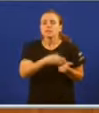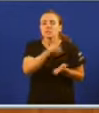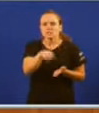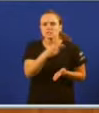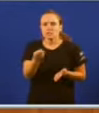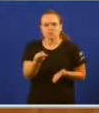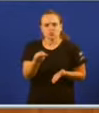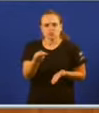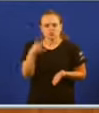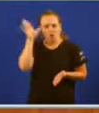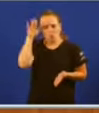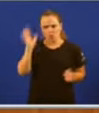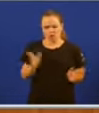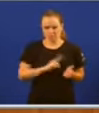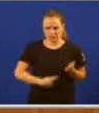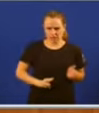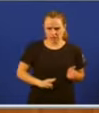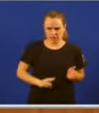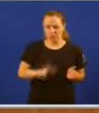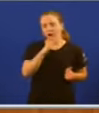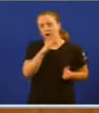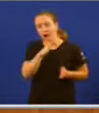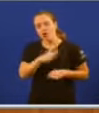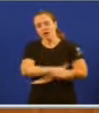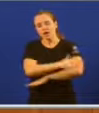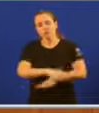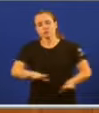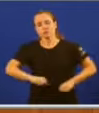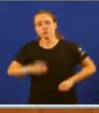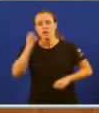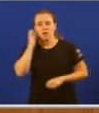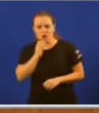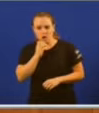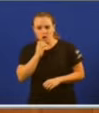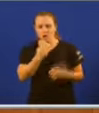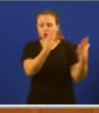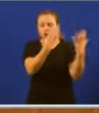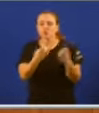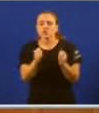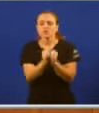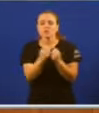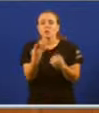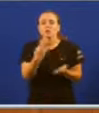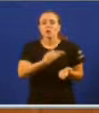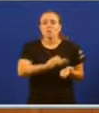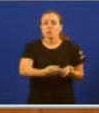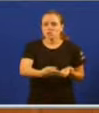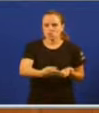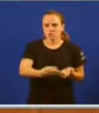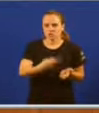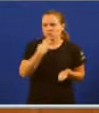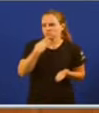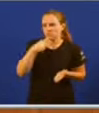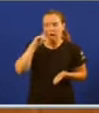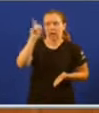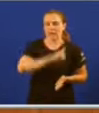E, sin embargo, agora, como goberna o señor Rajoy o seu amado líder, 924 millóns son la repanocha.